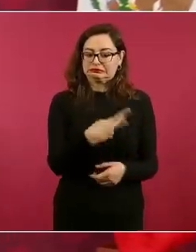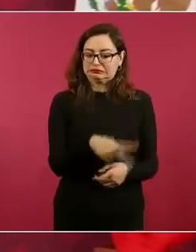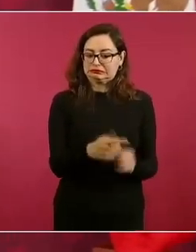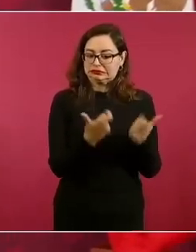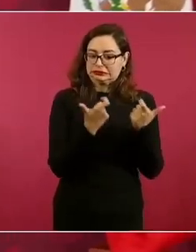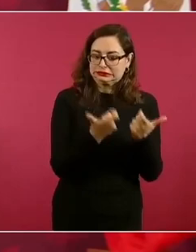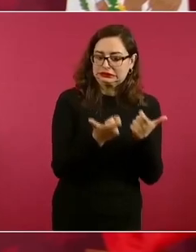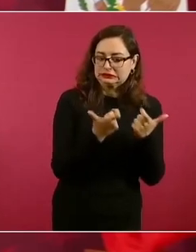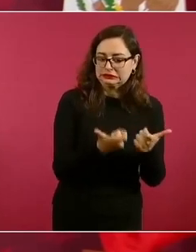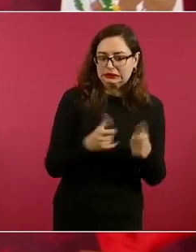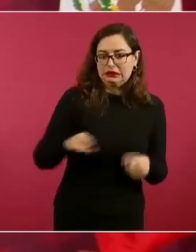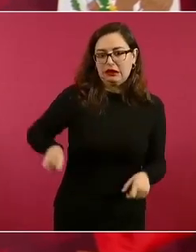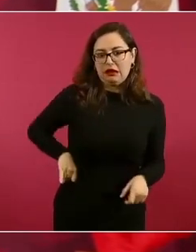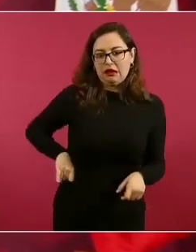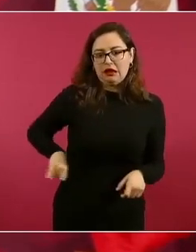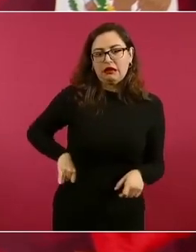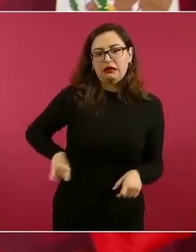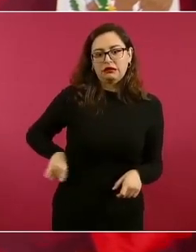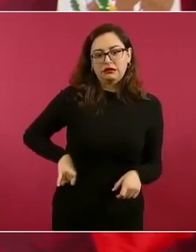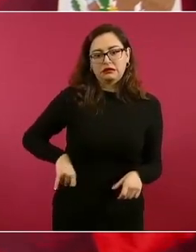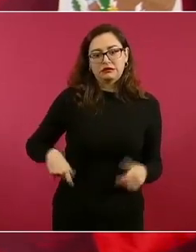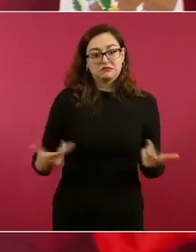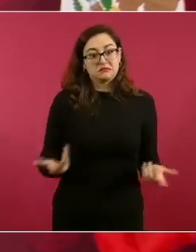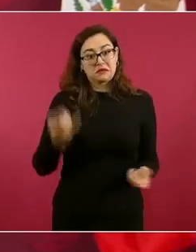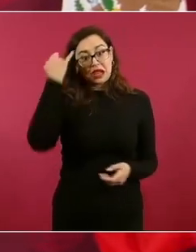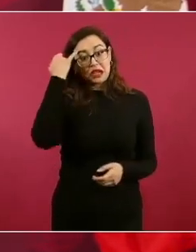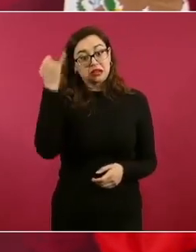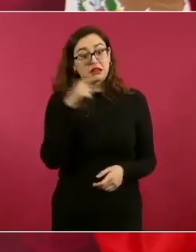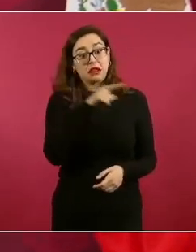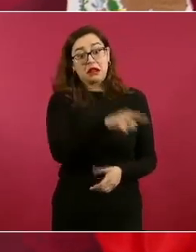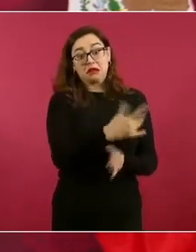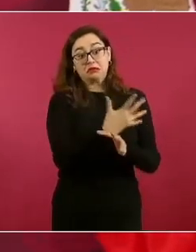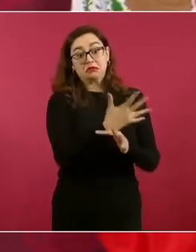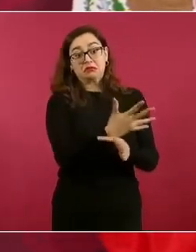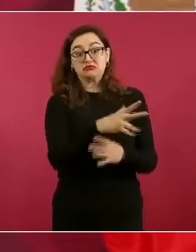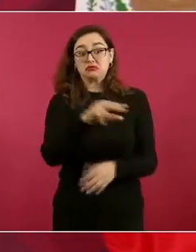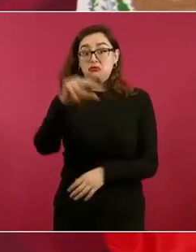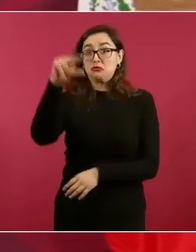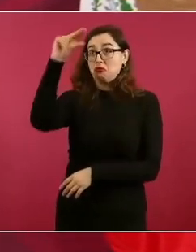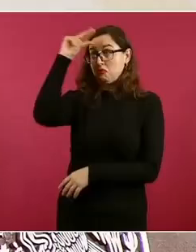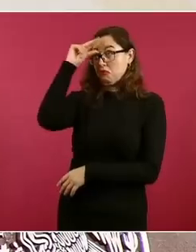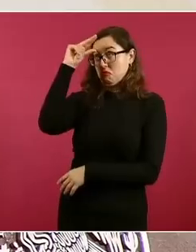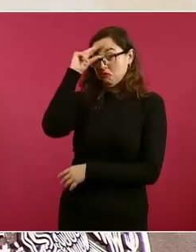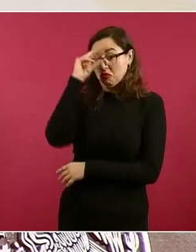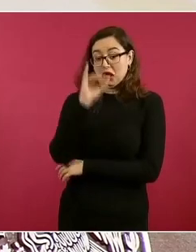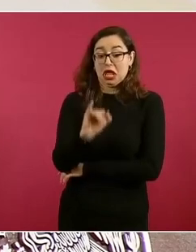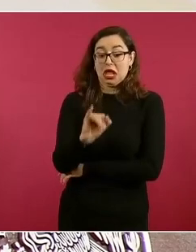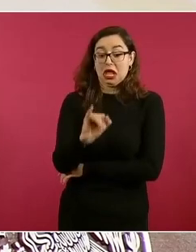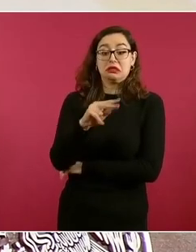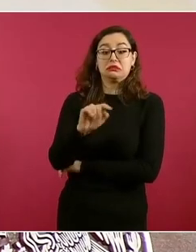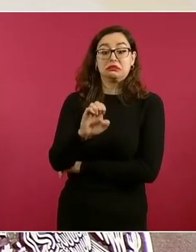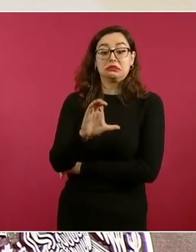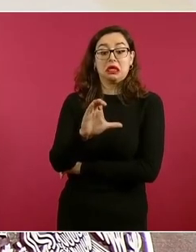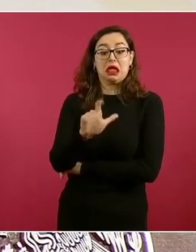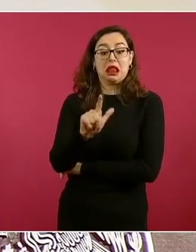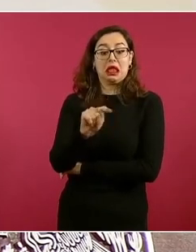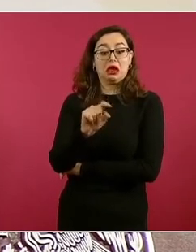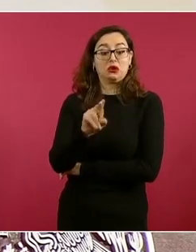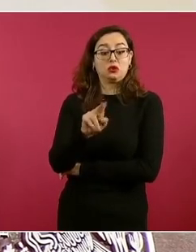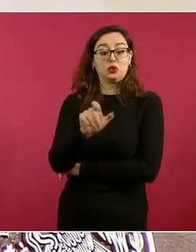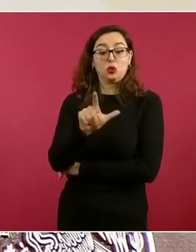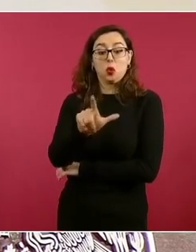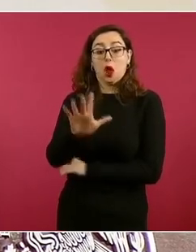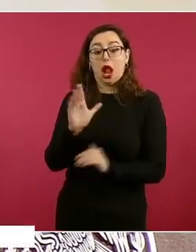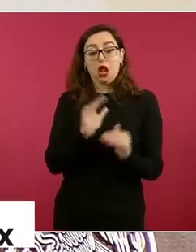se atreve a esto, imagínense, o